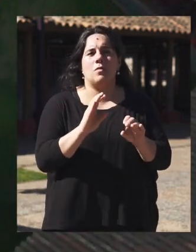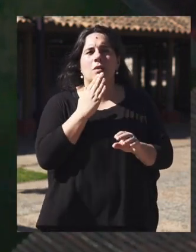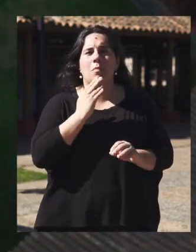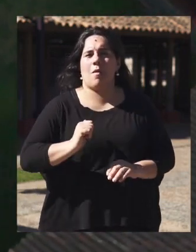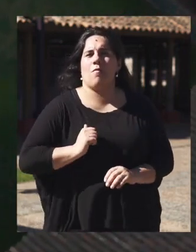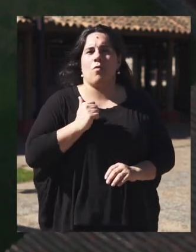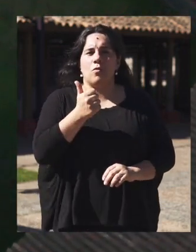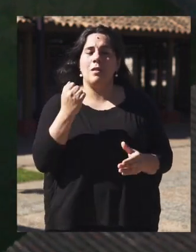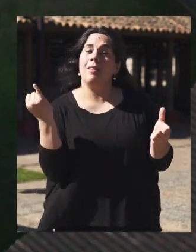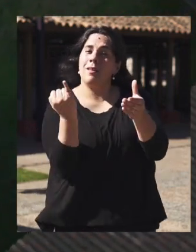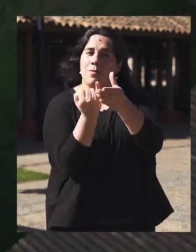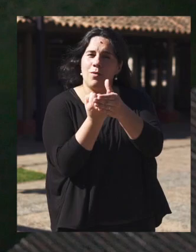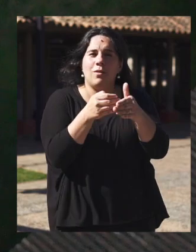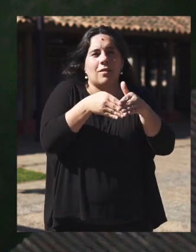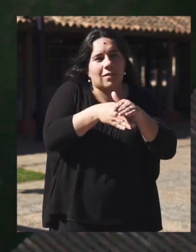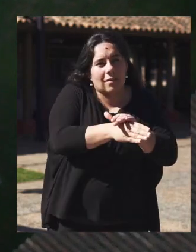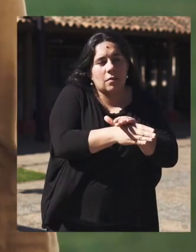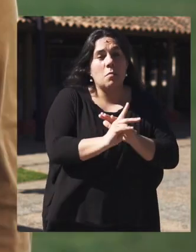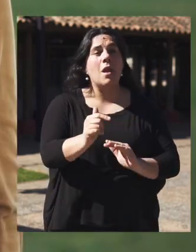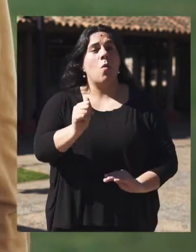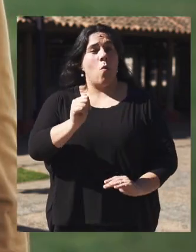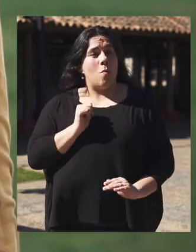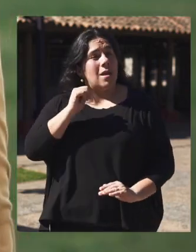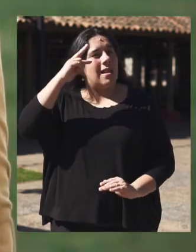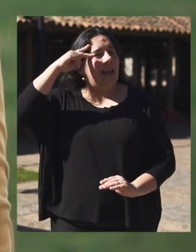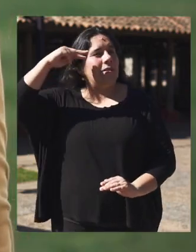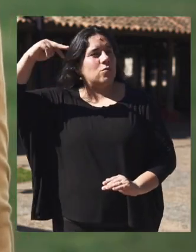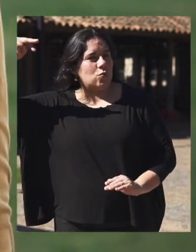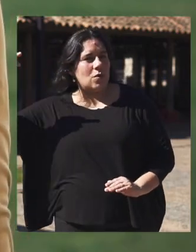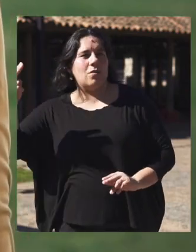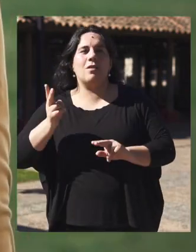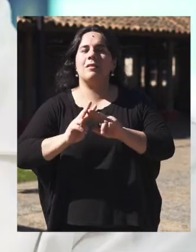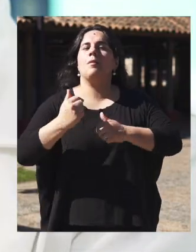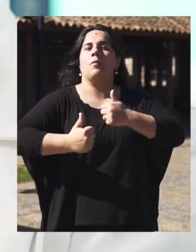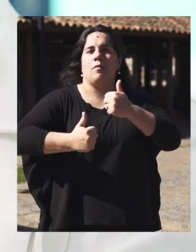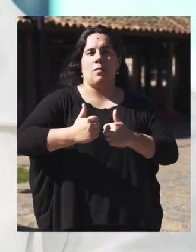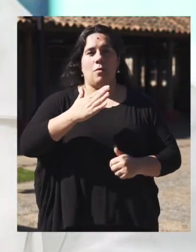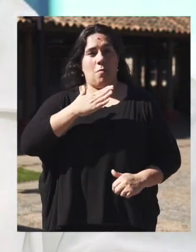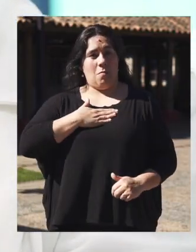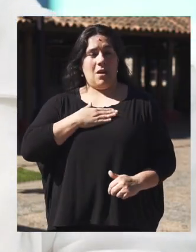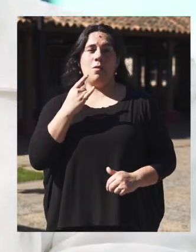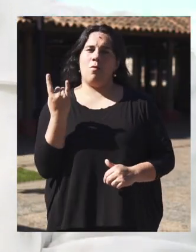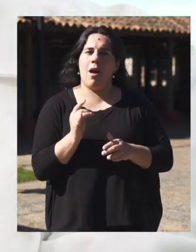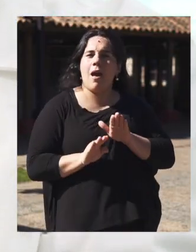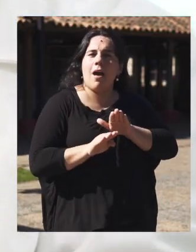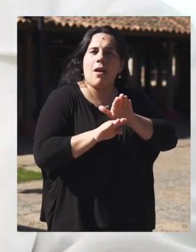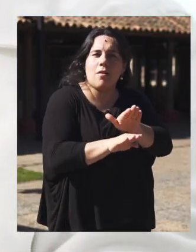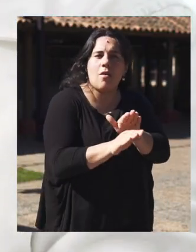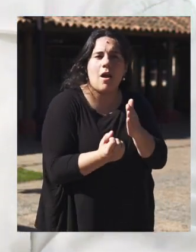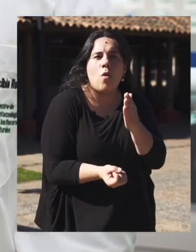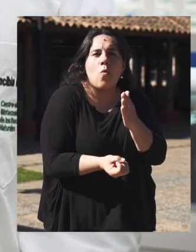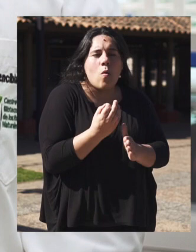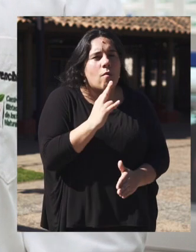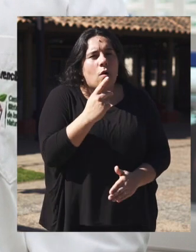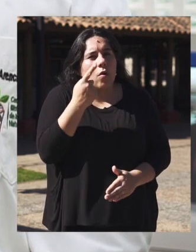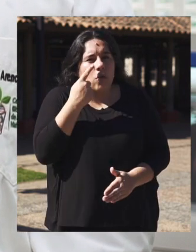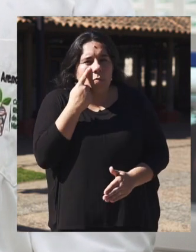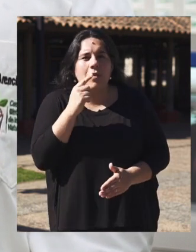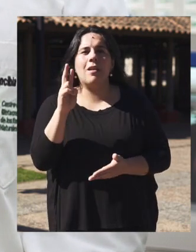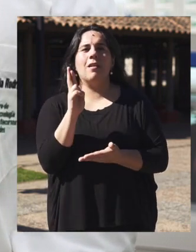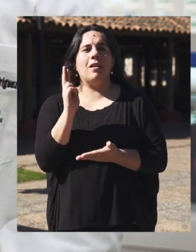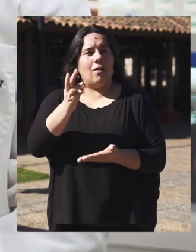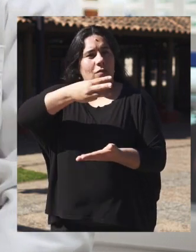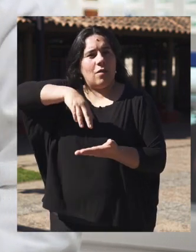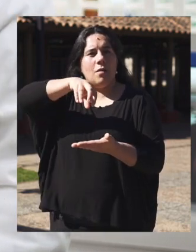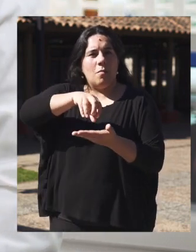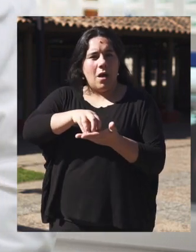como vocacional, de inclusión y de acceso, para cumplir el sueño de ser profesionales. Mi universidad aporta el nuevo conocimiento desde la